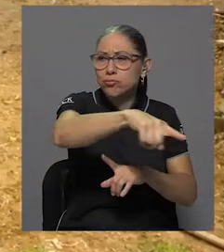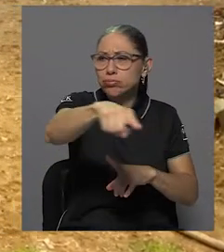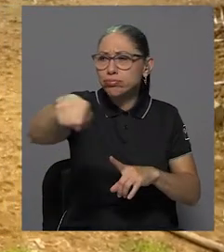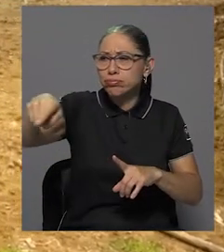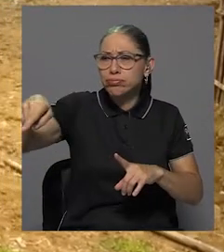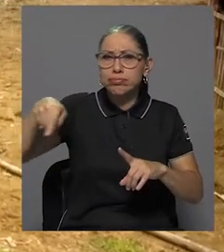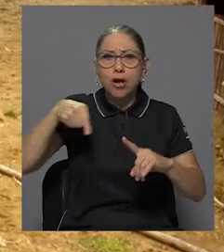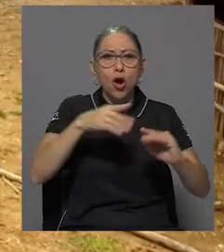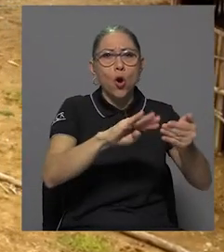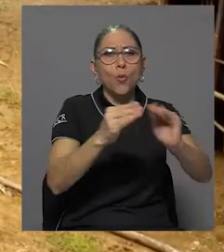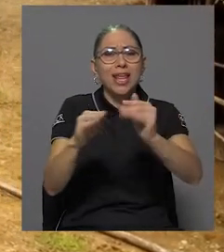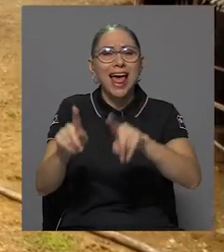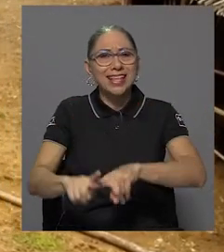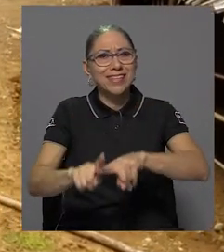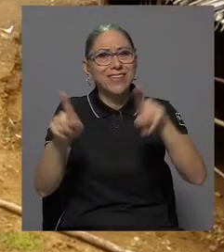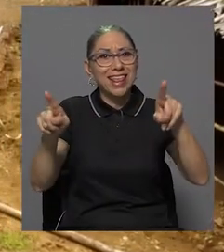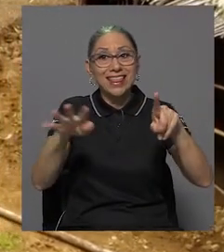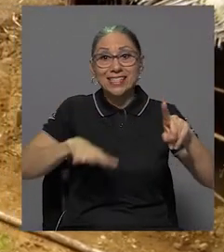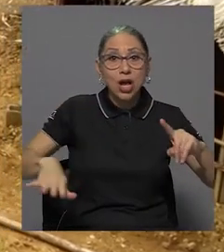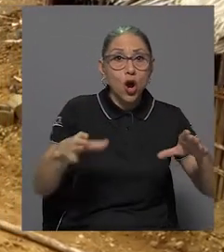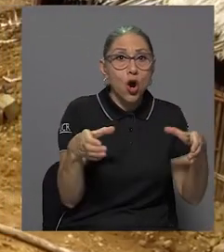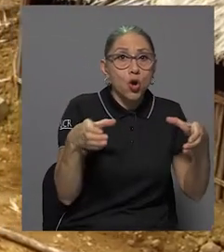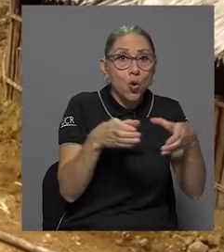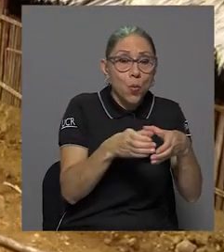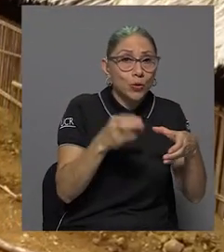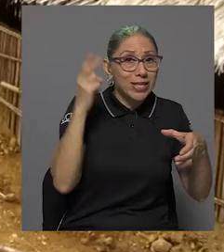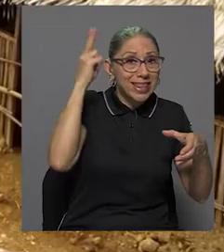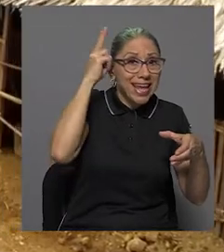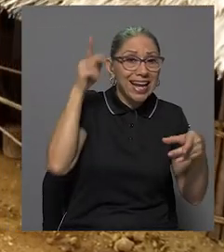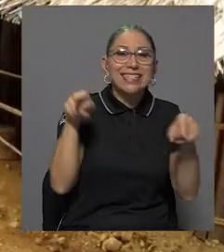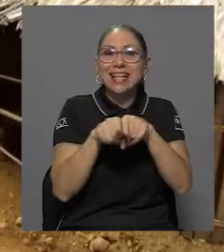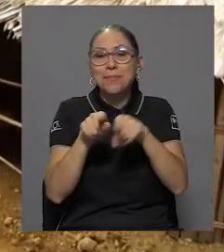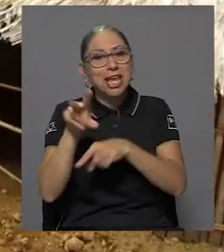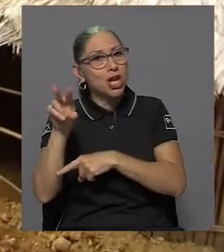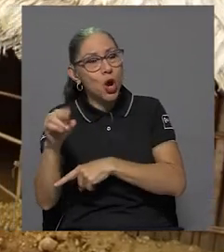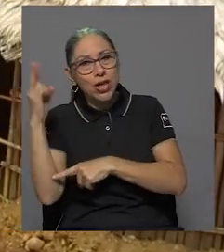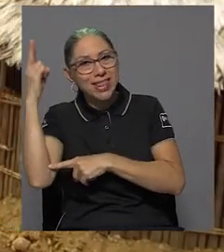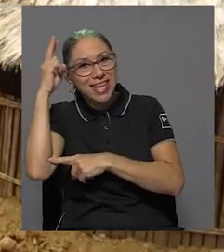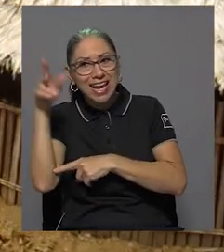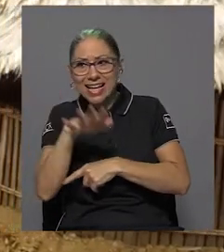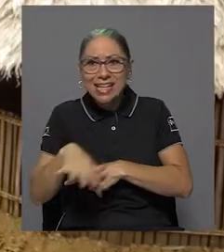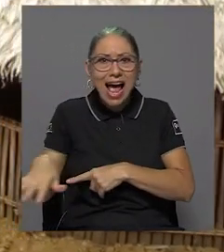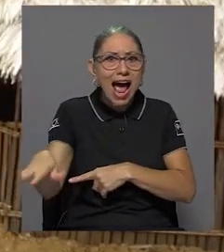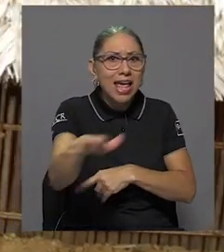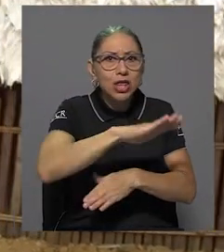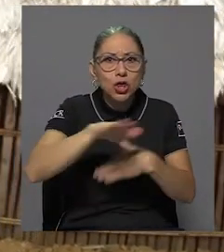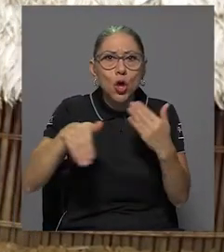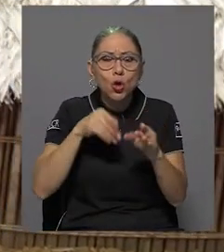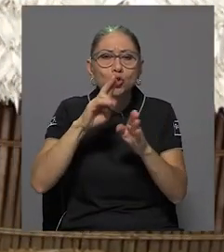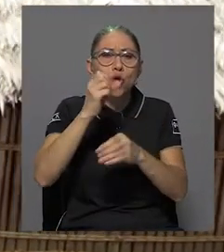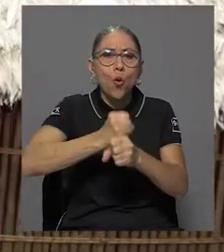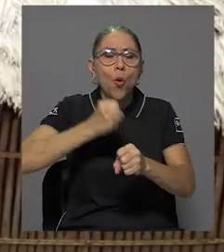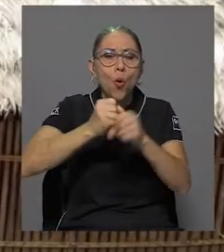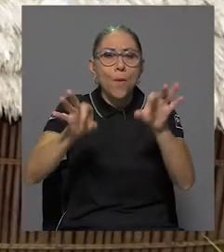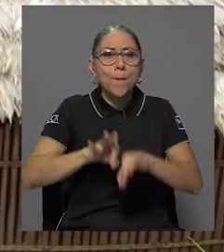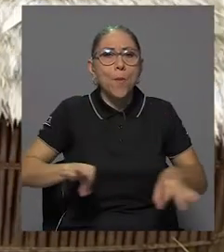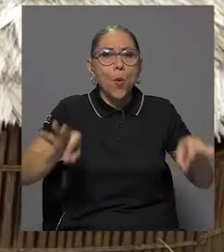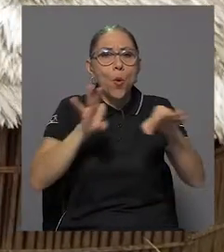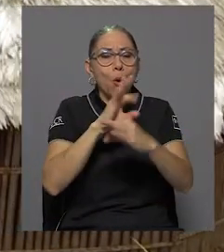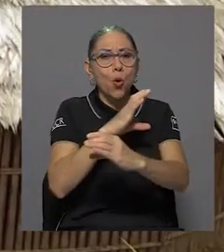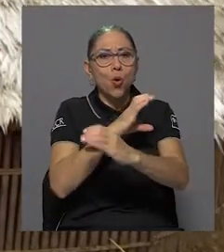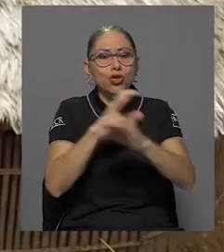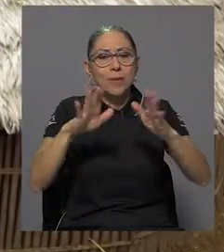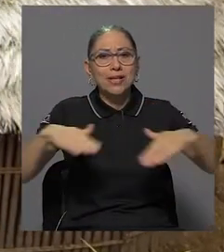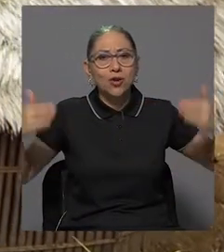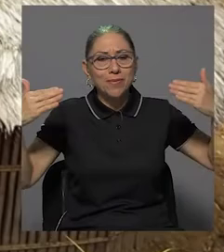diferentes comunidades, tanto indígenas como no indígenas, las cuales tienen un papel importante en la conservación ambiental.